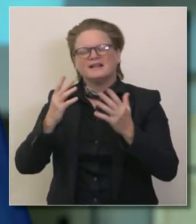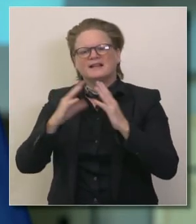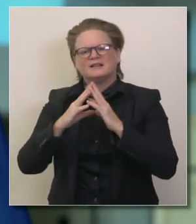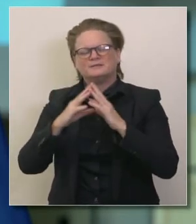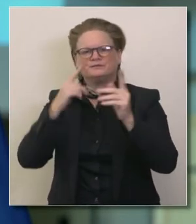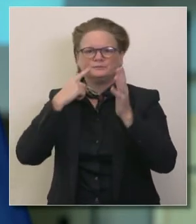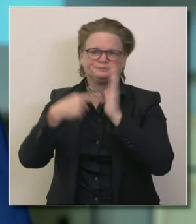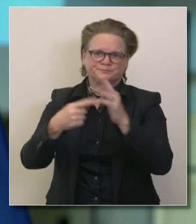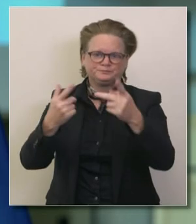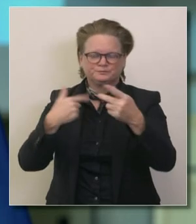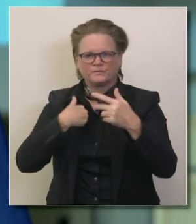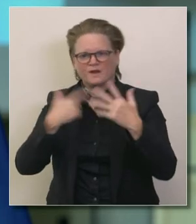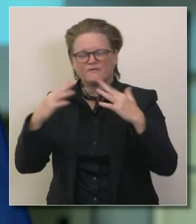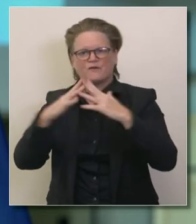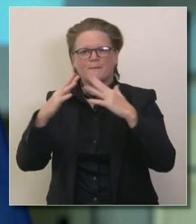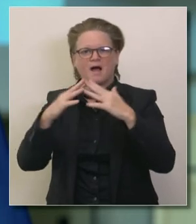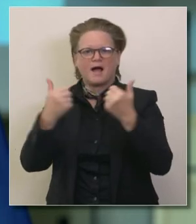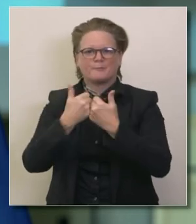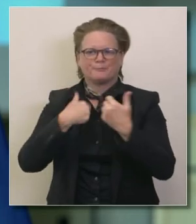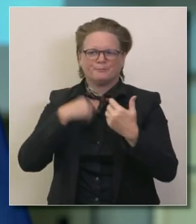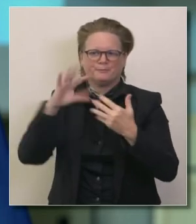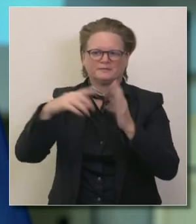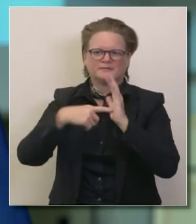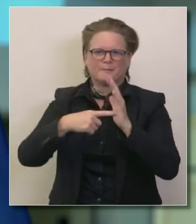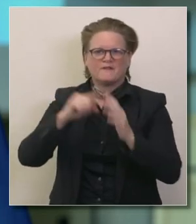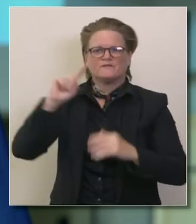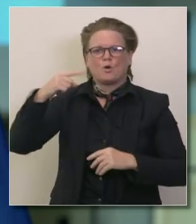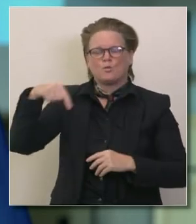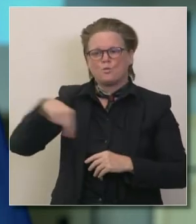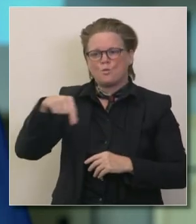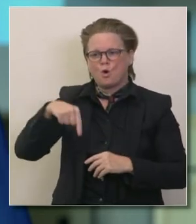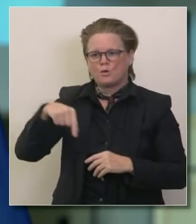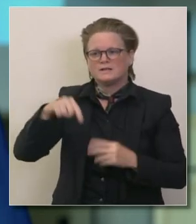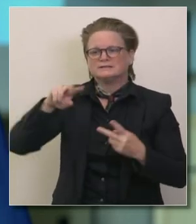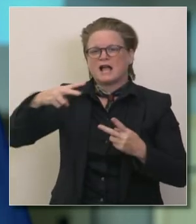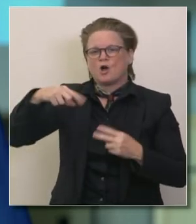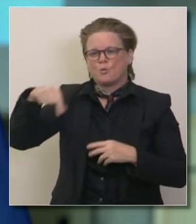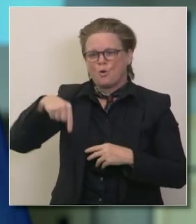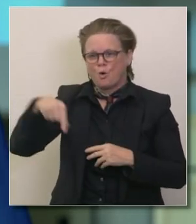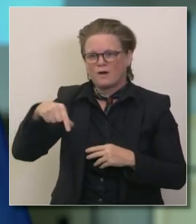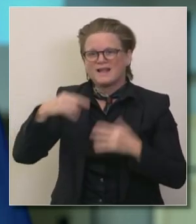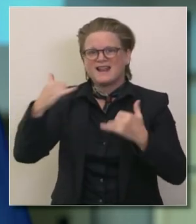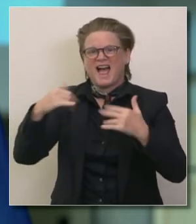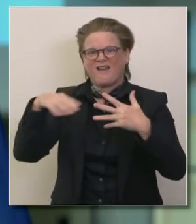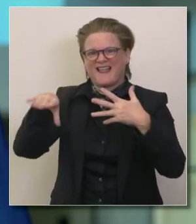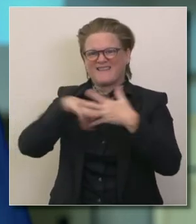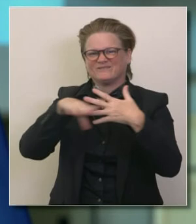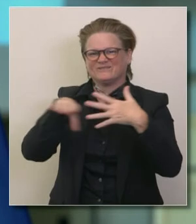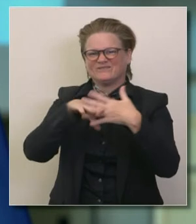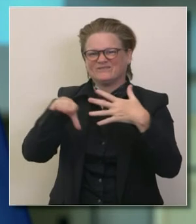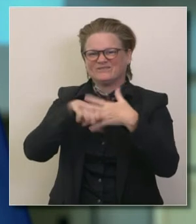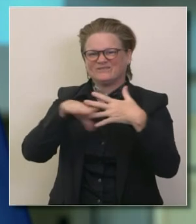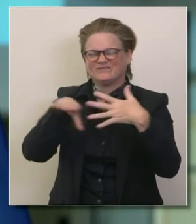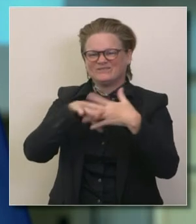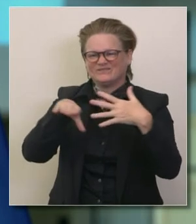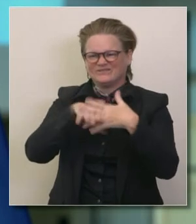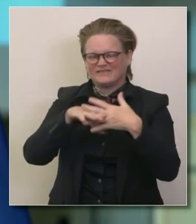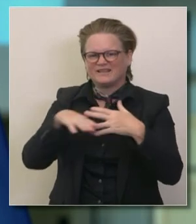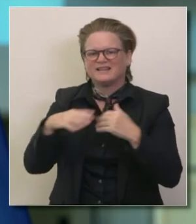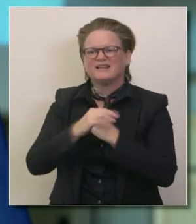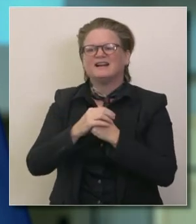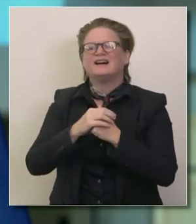estamos llegando a un periodo en el que se ve la luz al extremo del túnel hay esperanzas con las